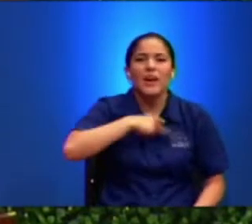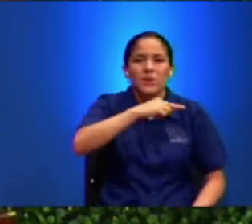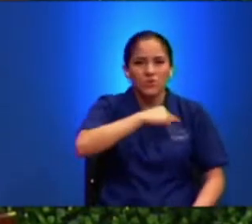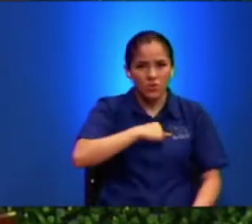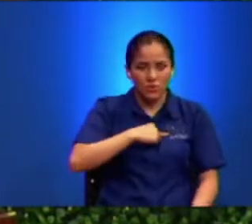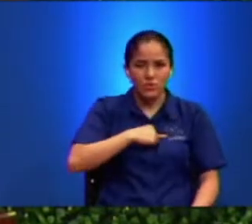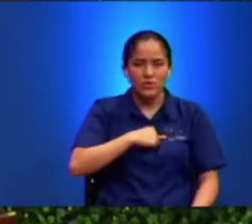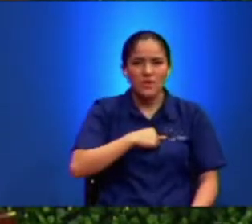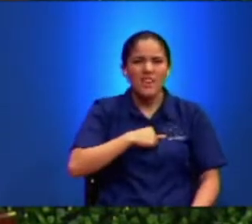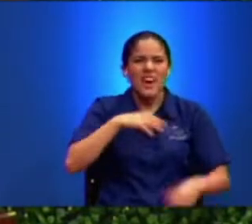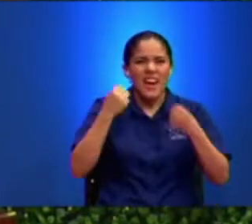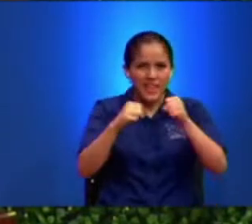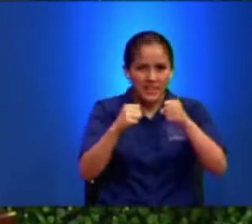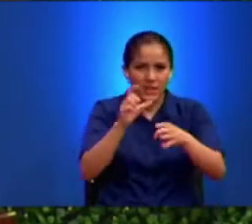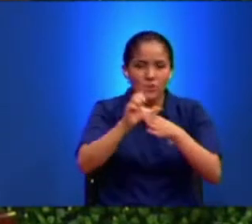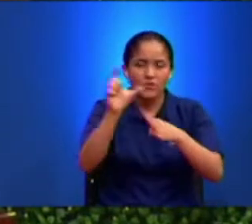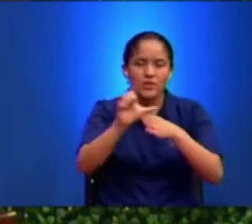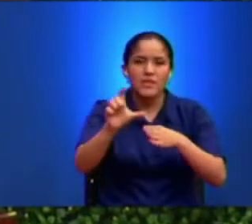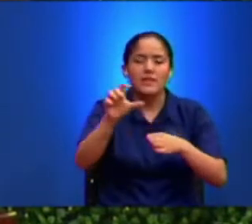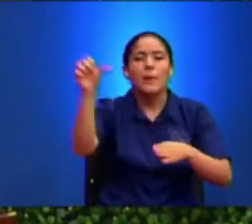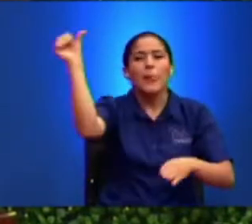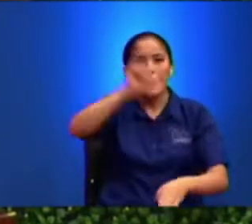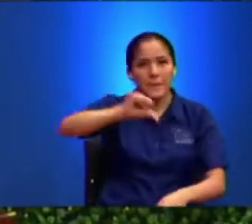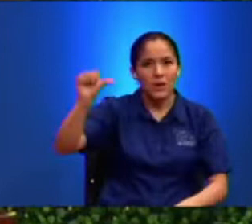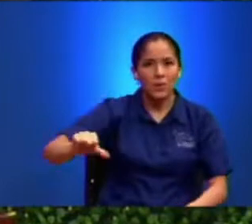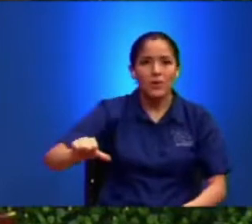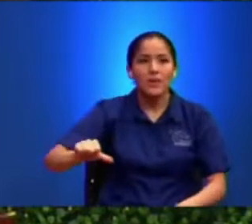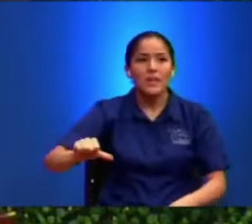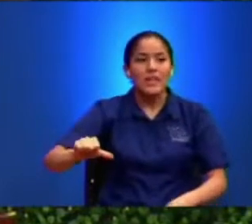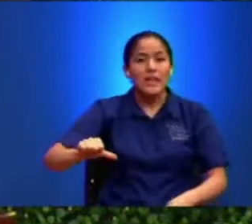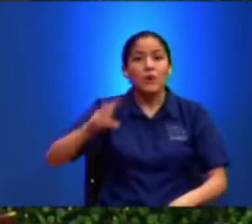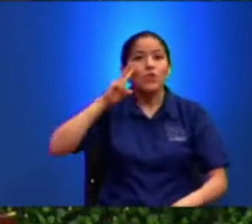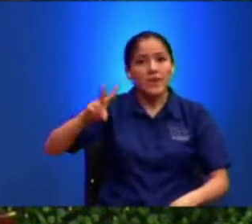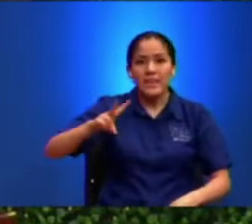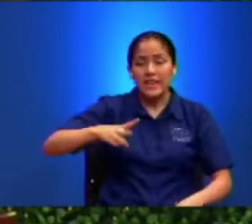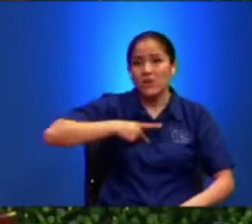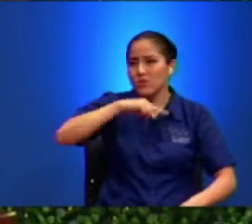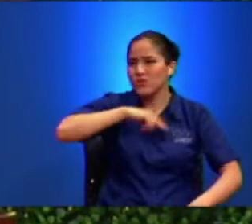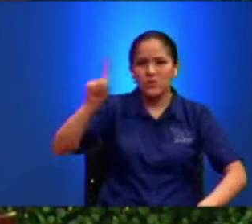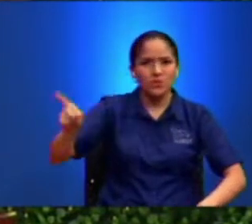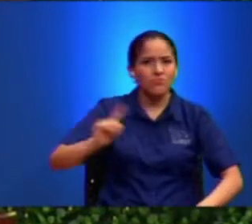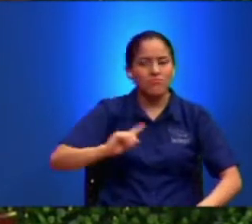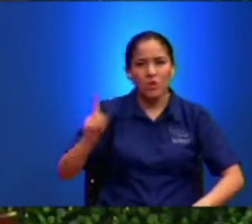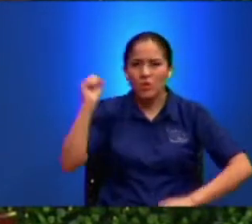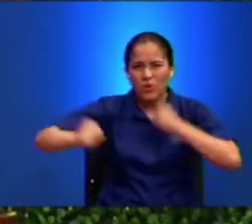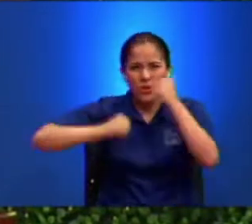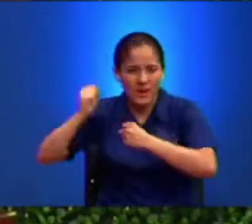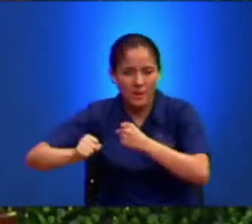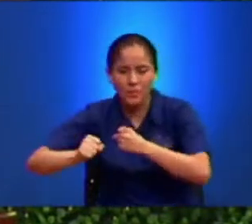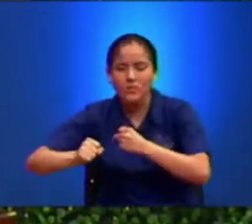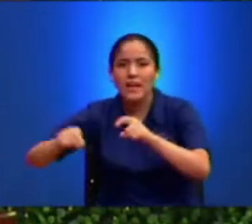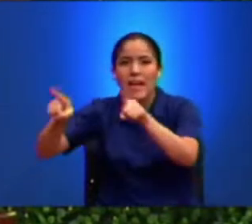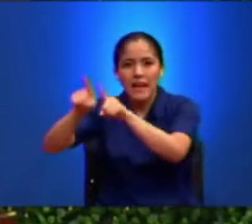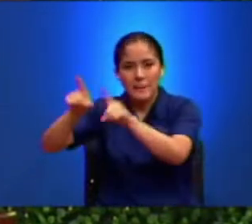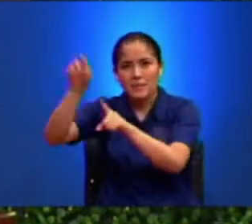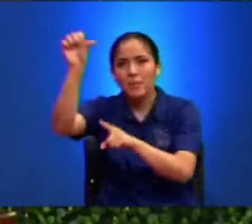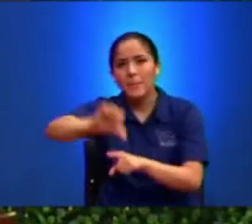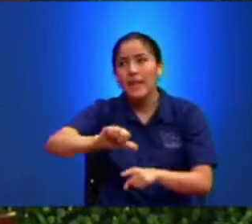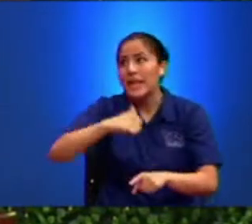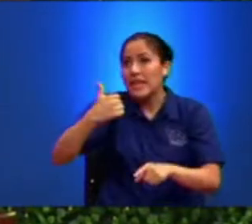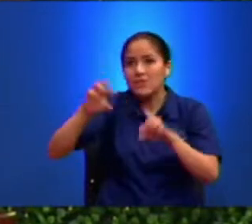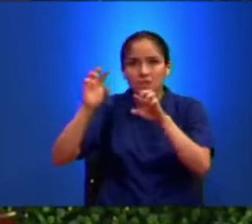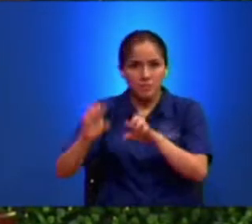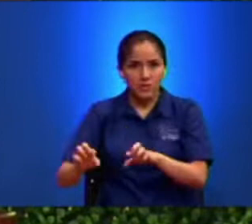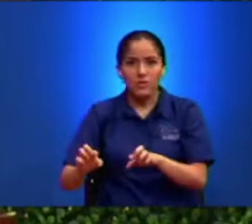corremos en el mismo desenfreno que el mundo corre Entonces ahí sin hablar estás